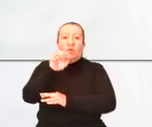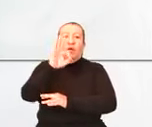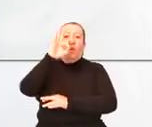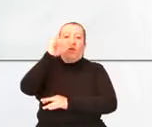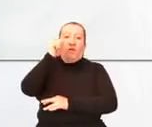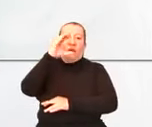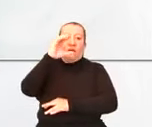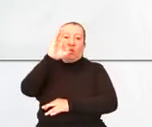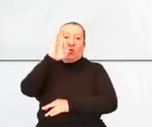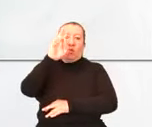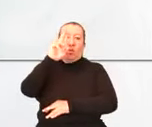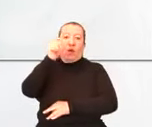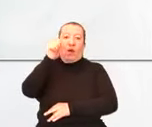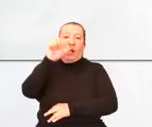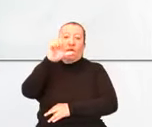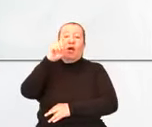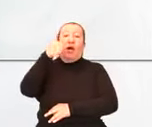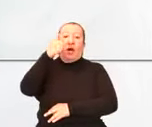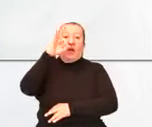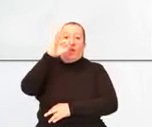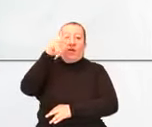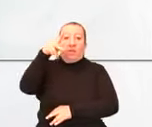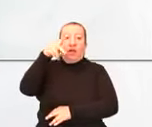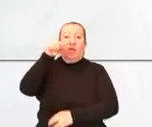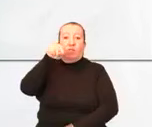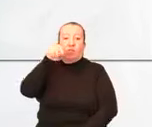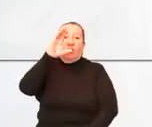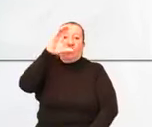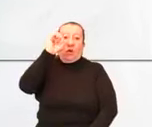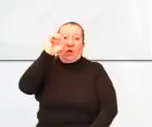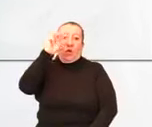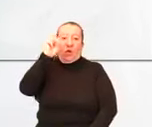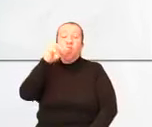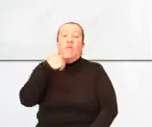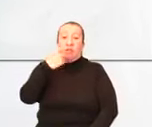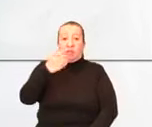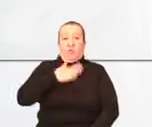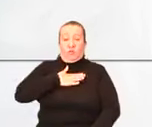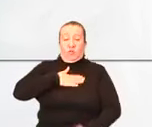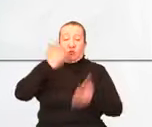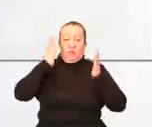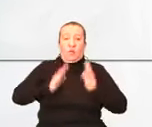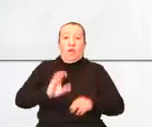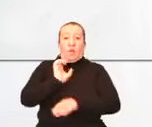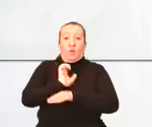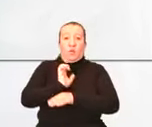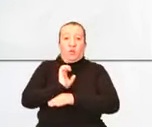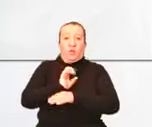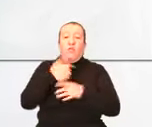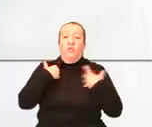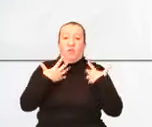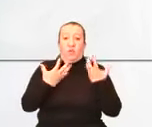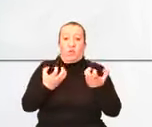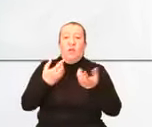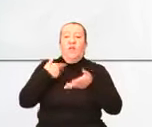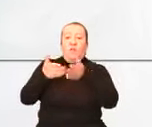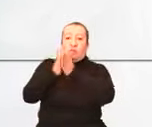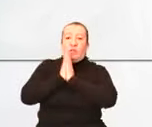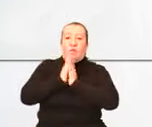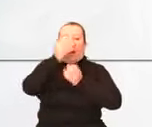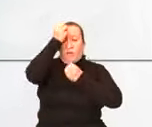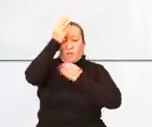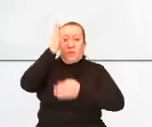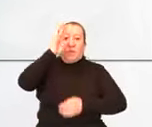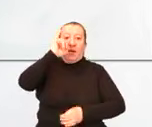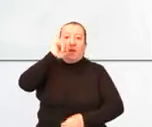.afp.com, pueden decir, soy ecuatoriano, revise, si hay un informe del BID, que dice que